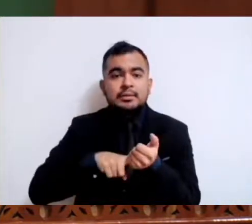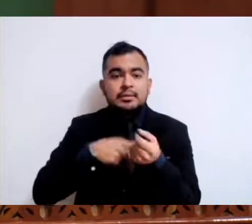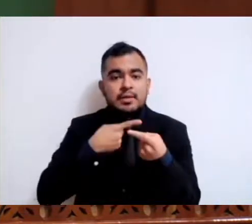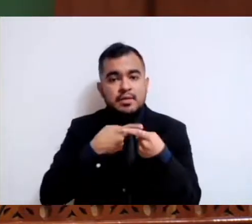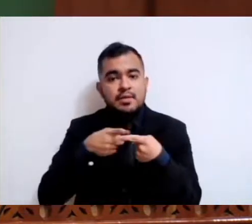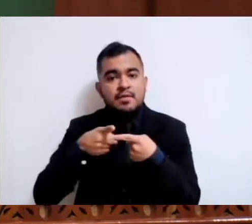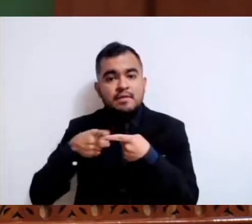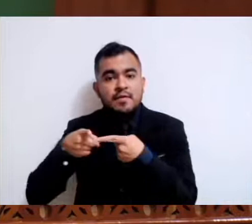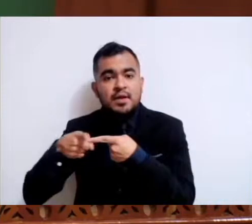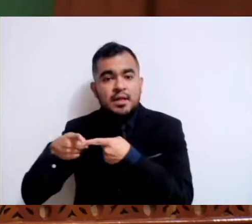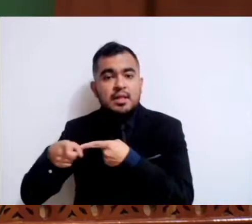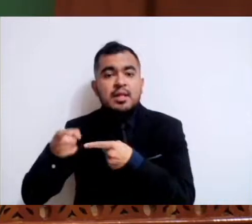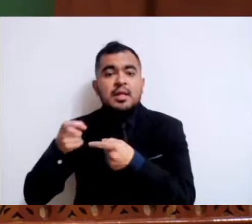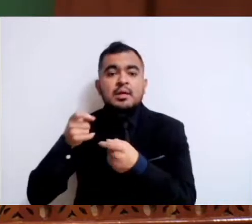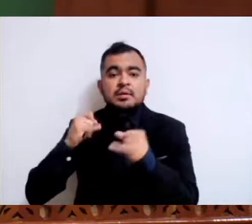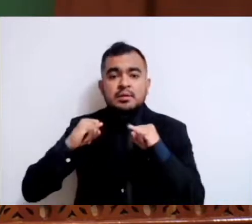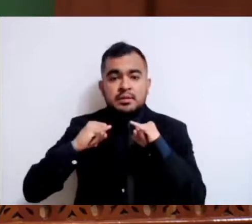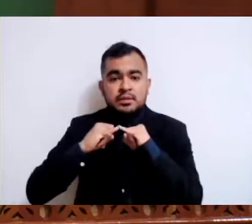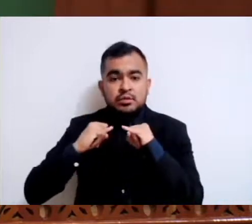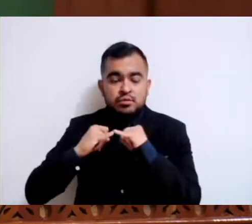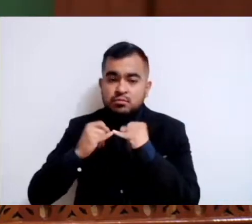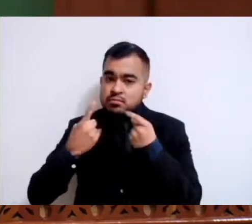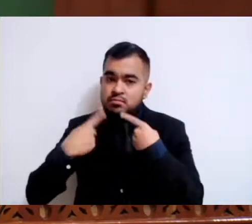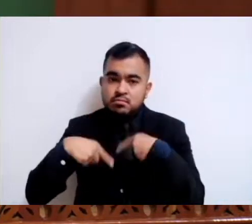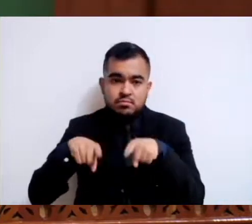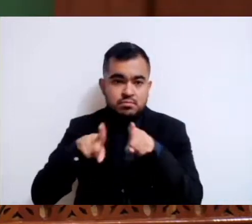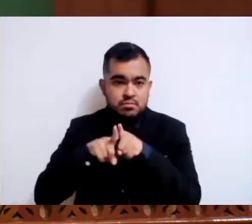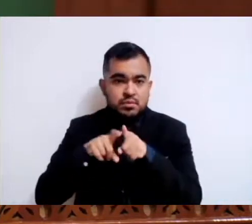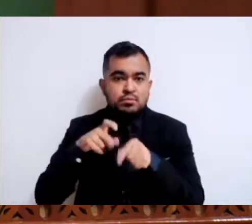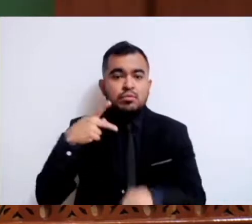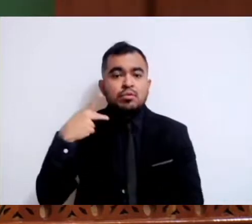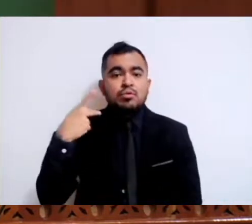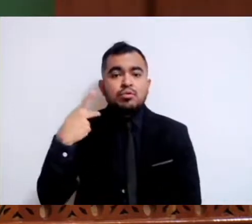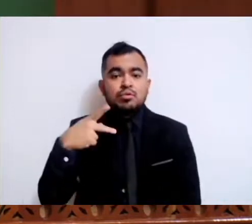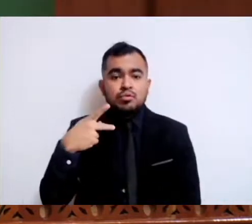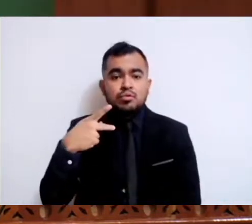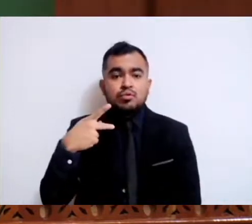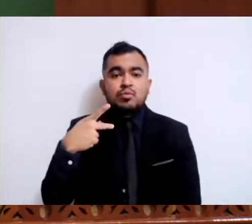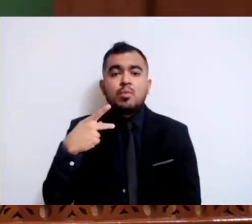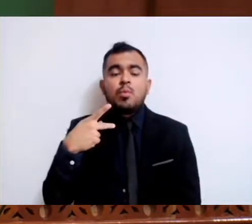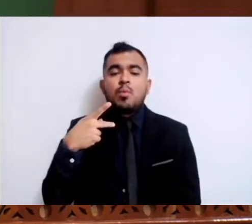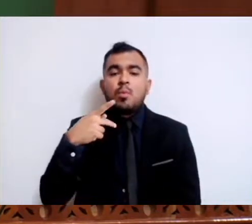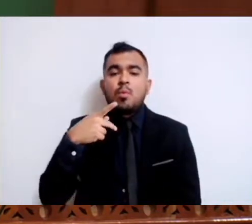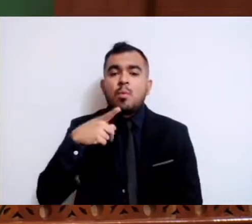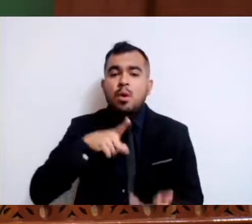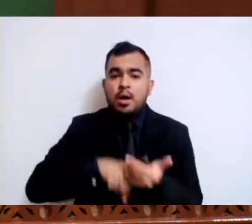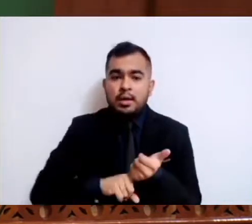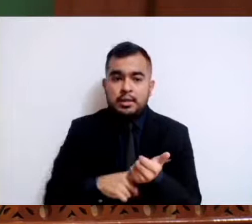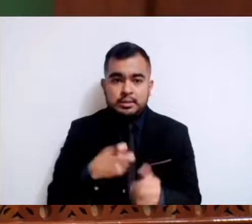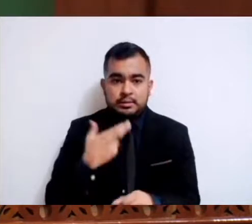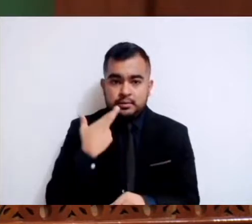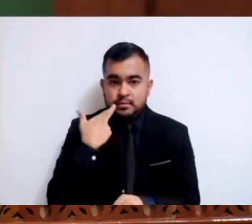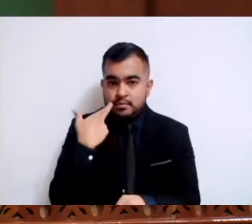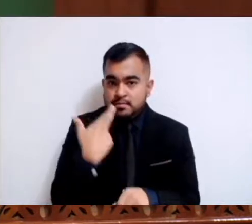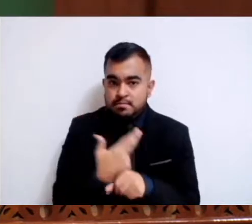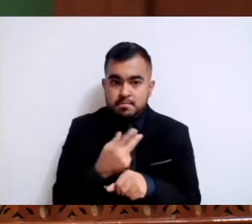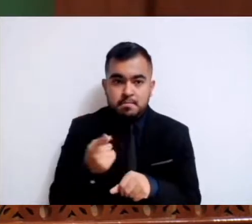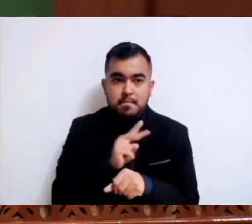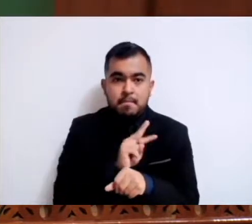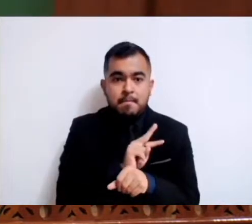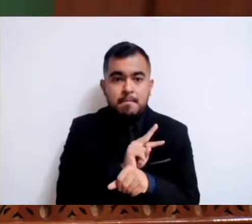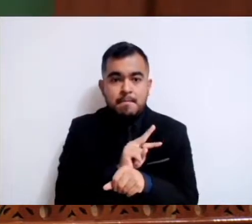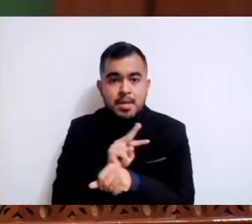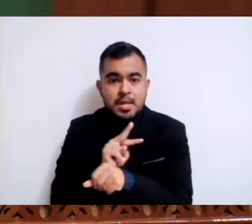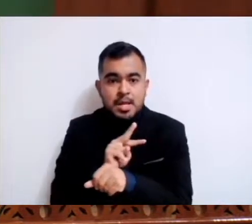de acuerdo a sus funciones y atribuciones, son responsables de vigilar el cumplimiento de los